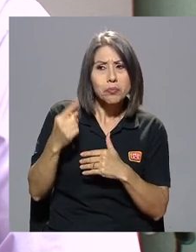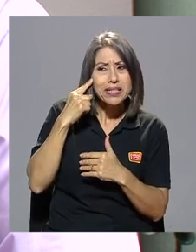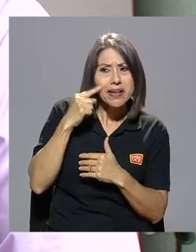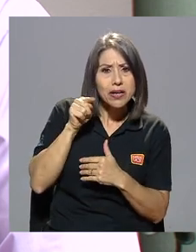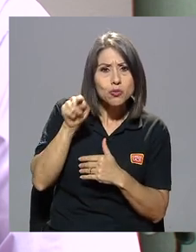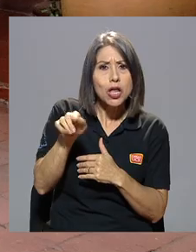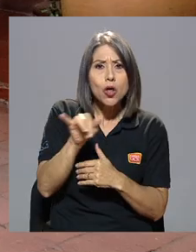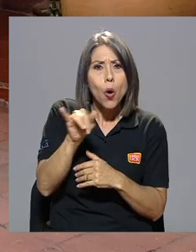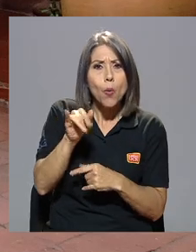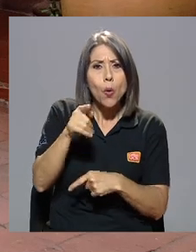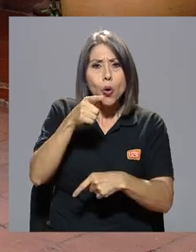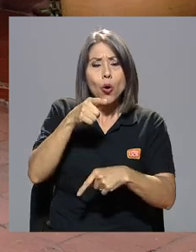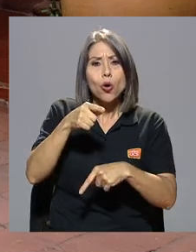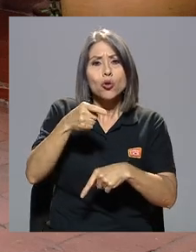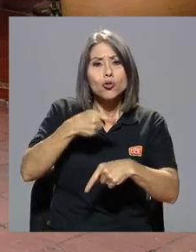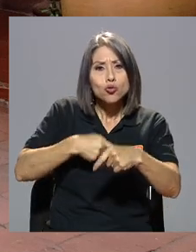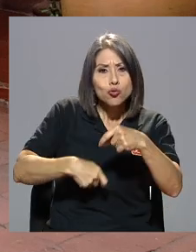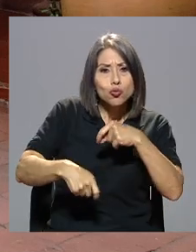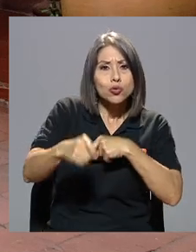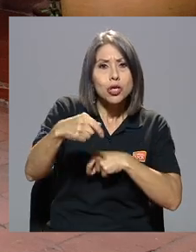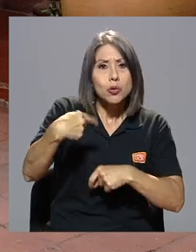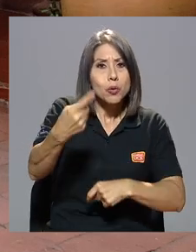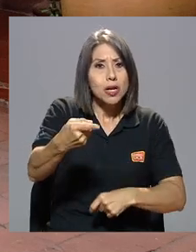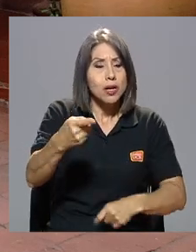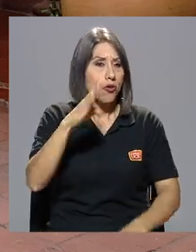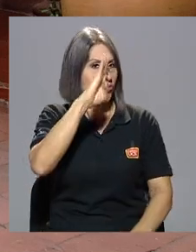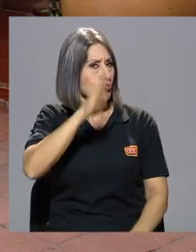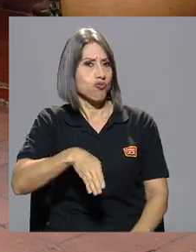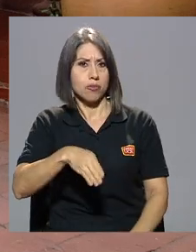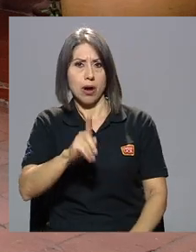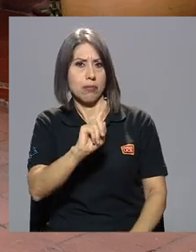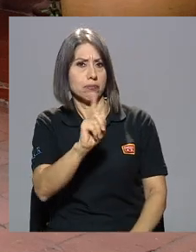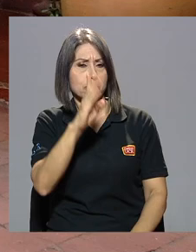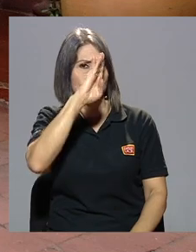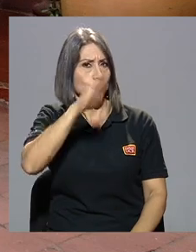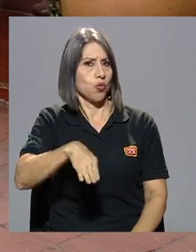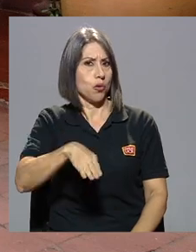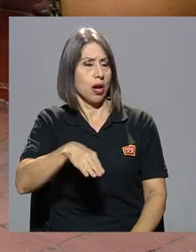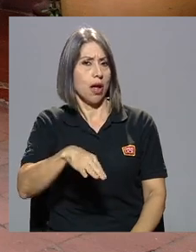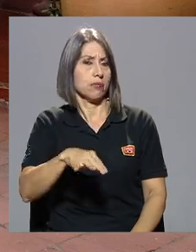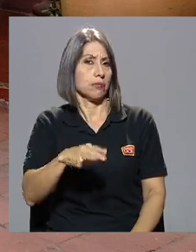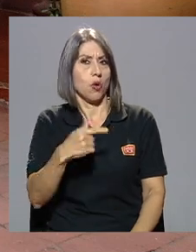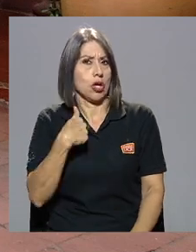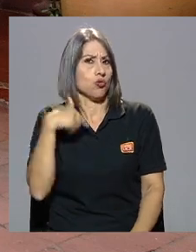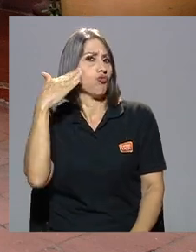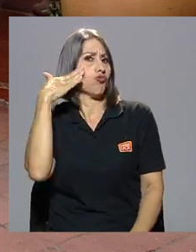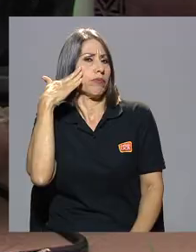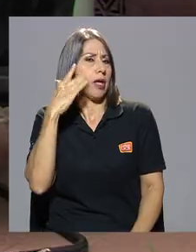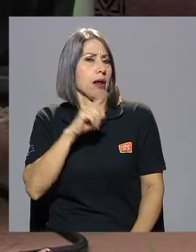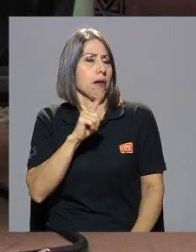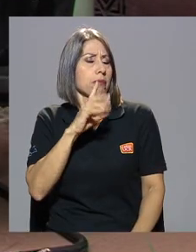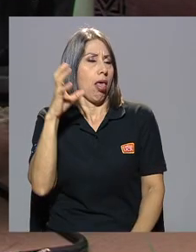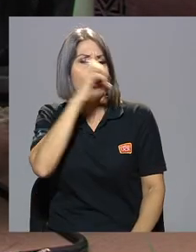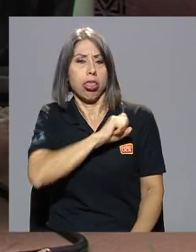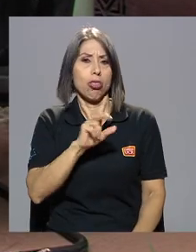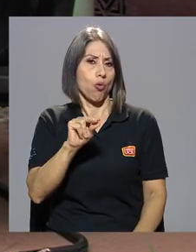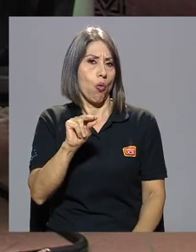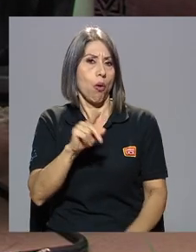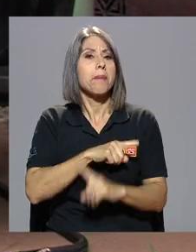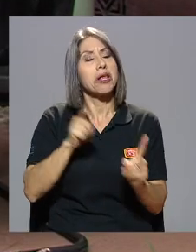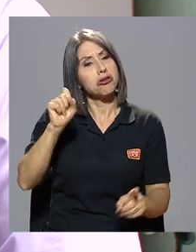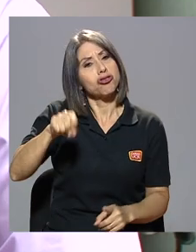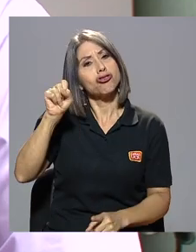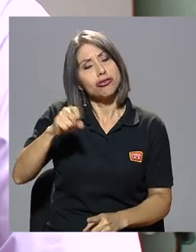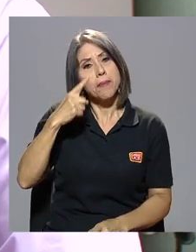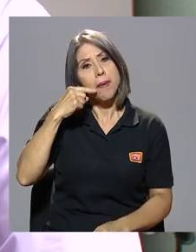le fuese a sustituir nunca un momento determinado? nunca por lo menos de una manera consciente pero si